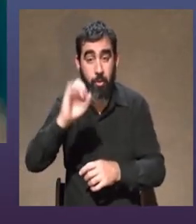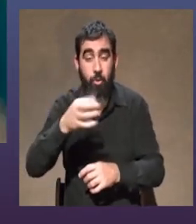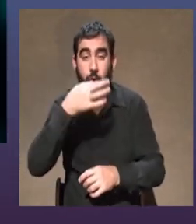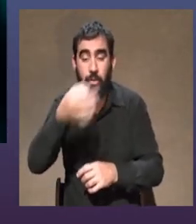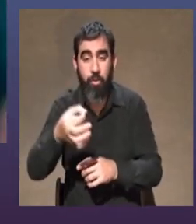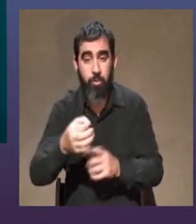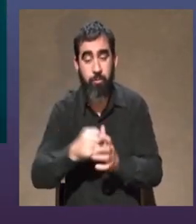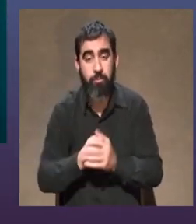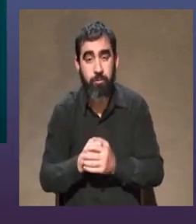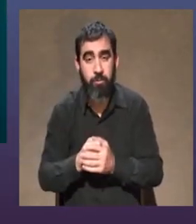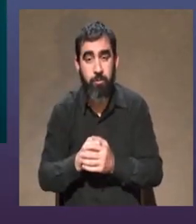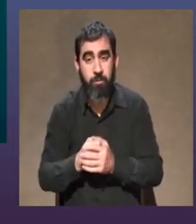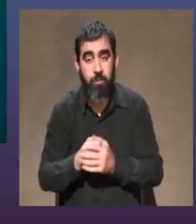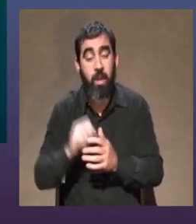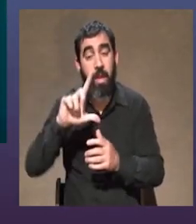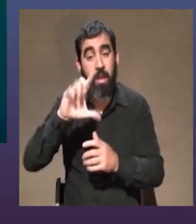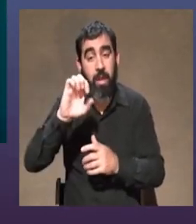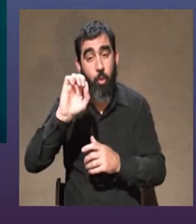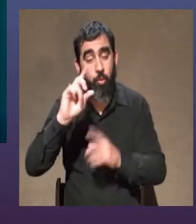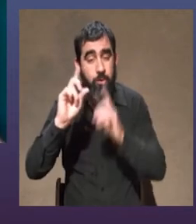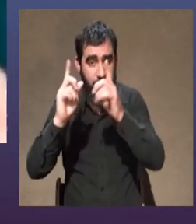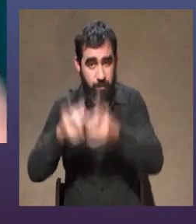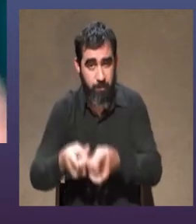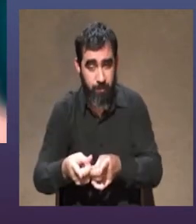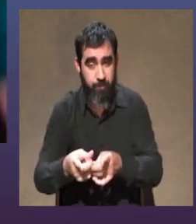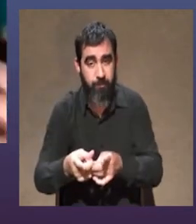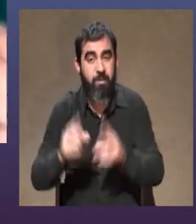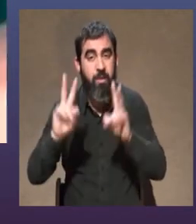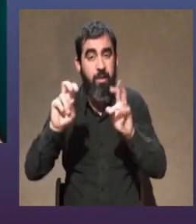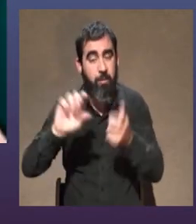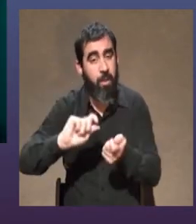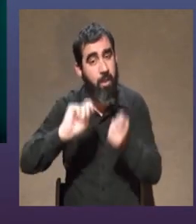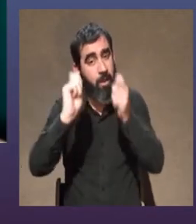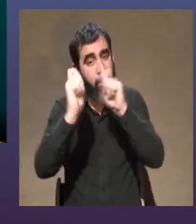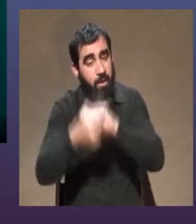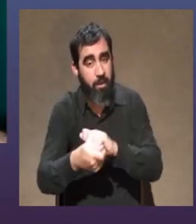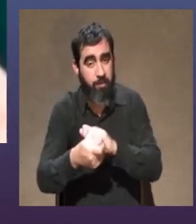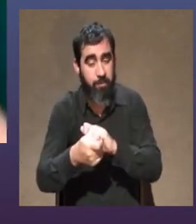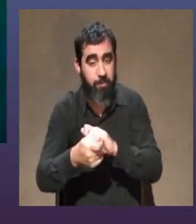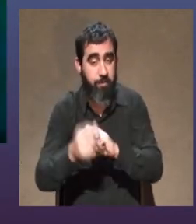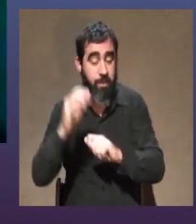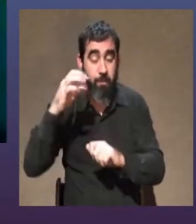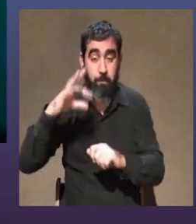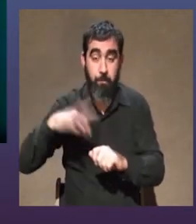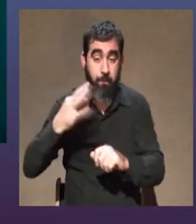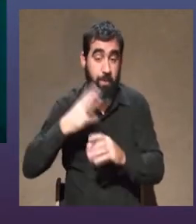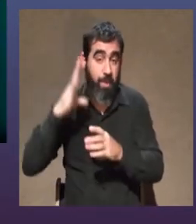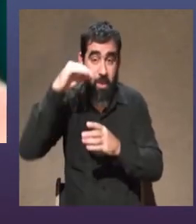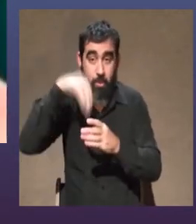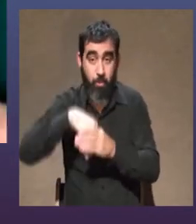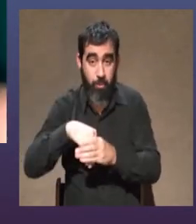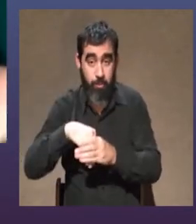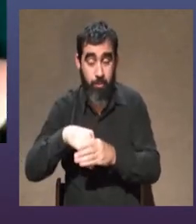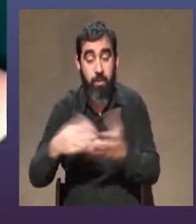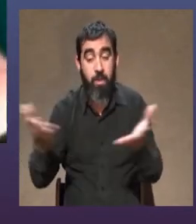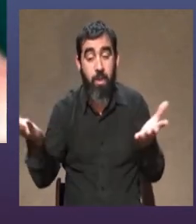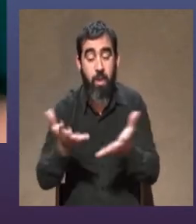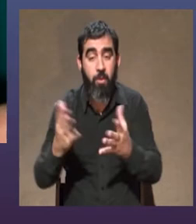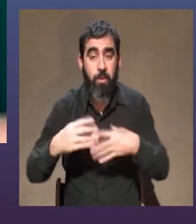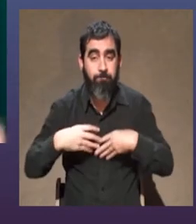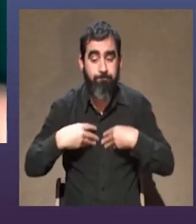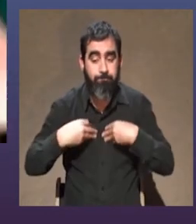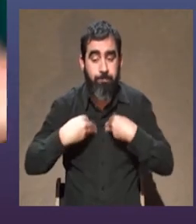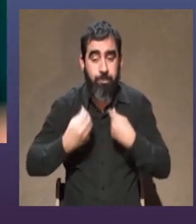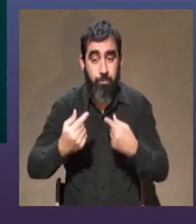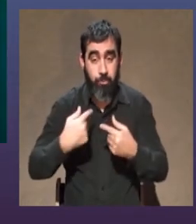algo como, bueno, Leo también, algo como de que se transformó en parte de mi vida, y ahora lo que siento,